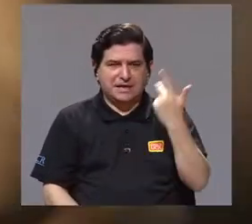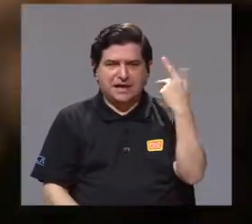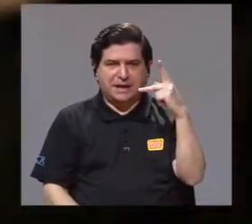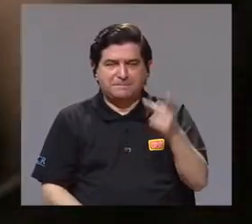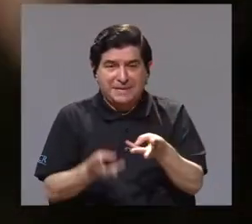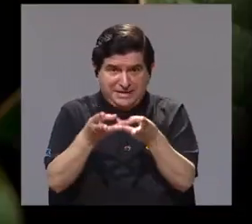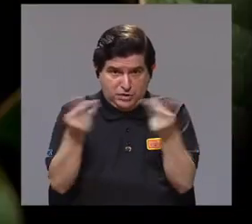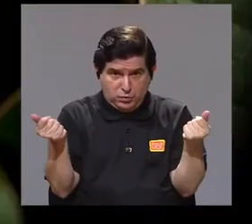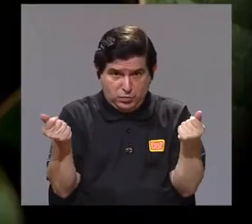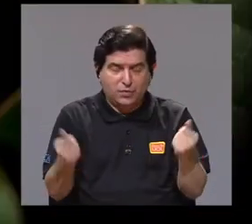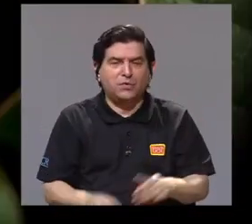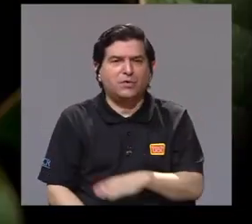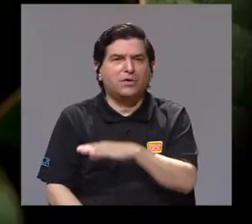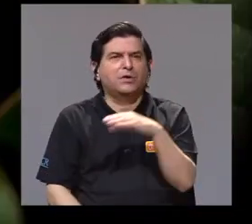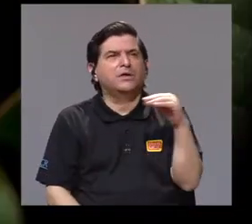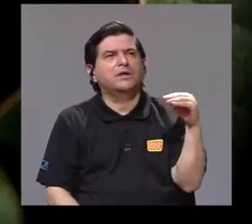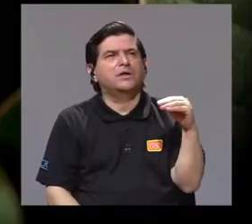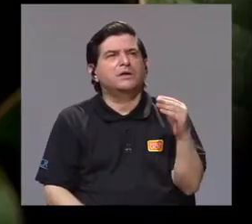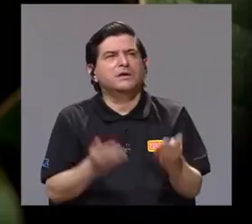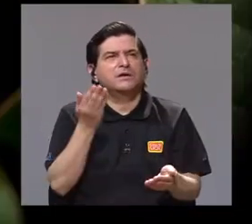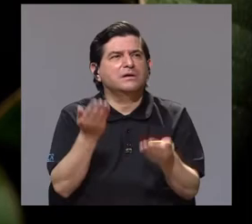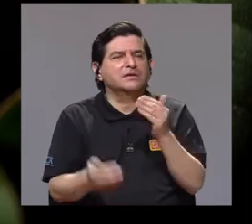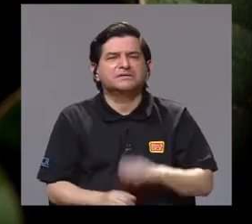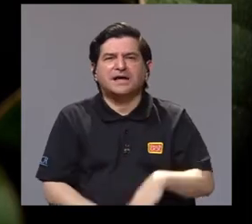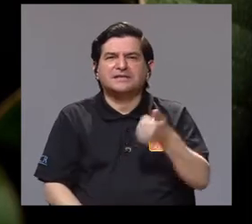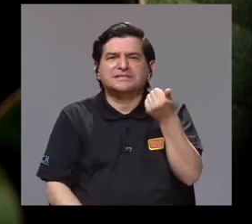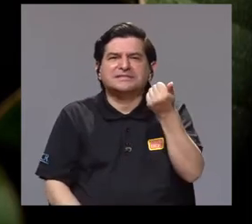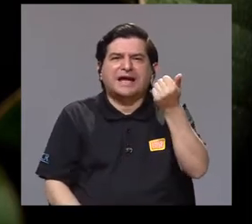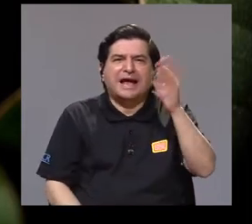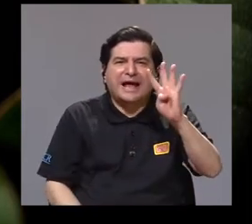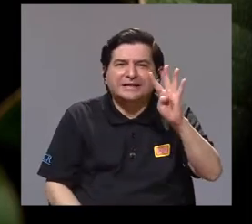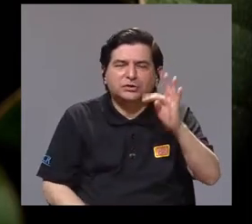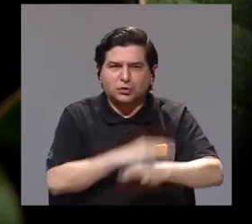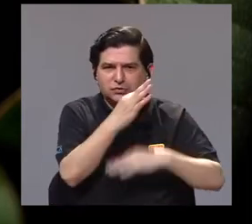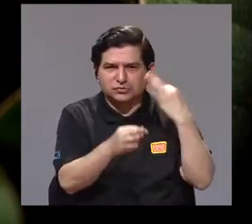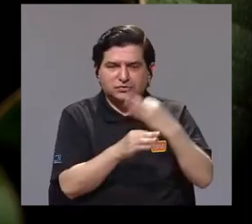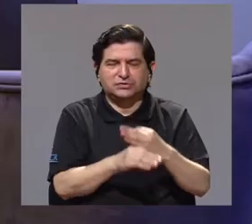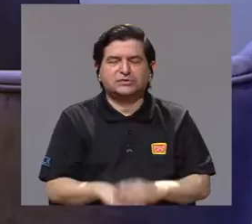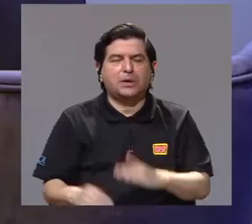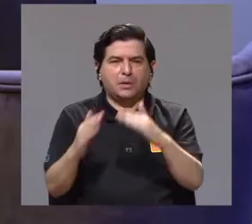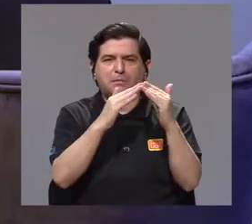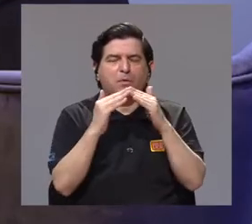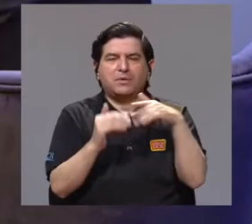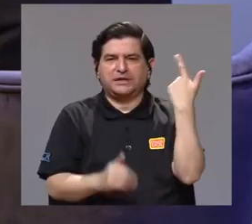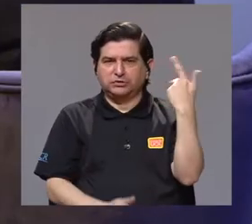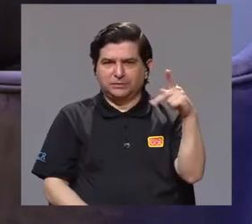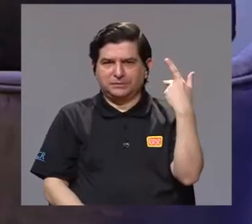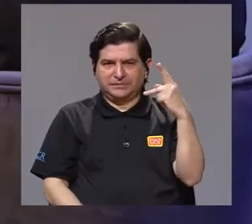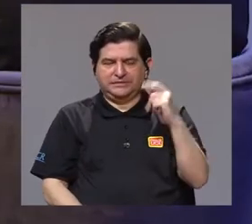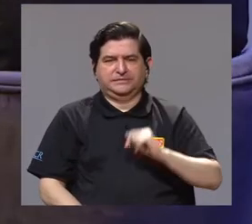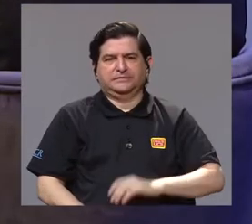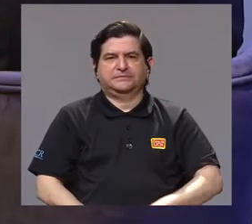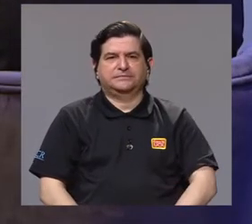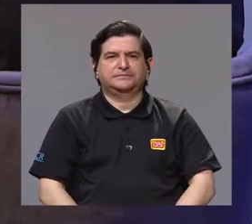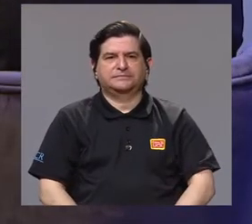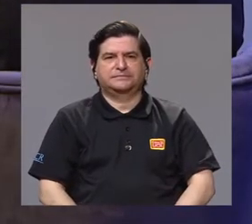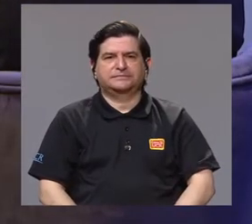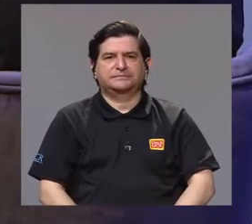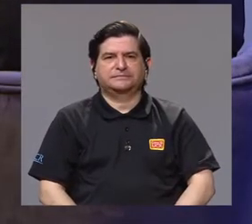especies en peligro de extinción, y tenemos como 14 especies como poblaciones amenazadas.